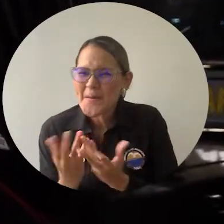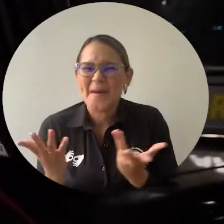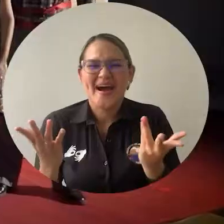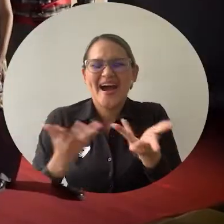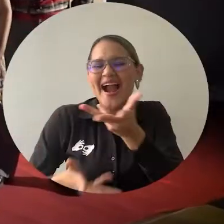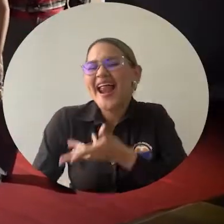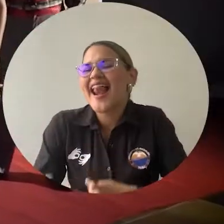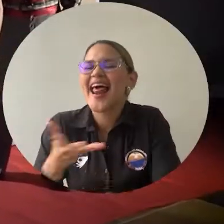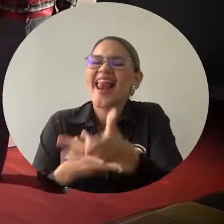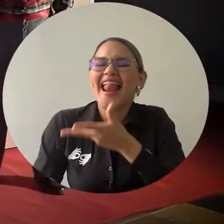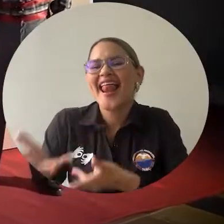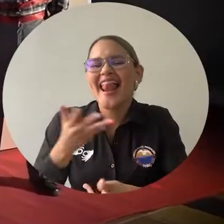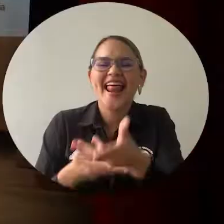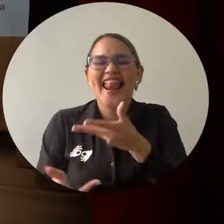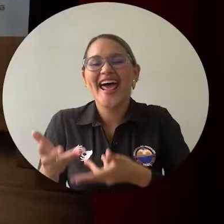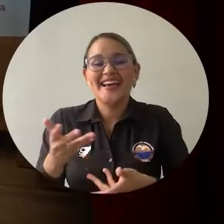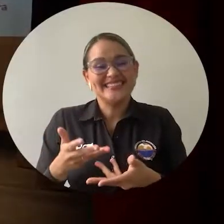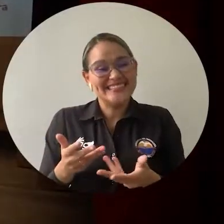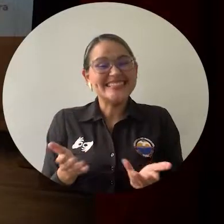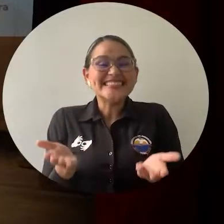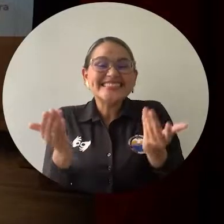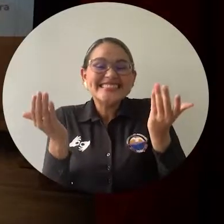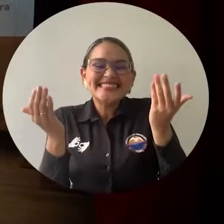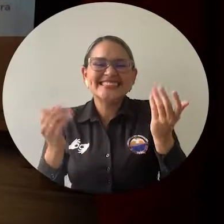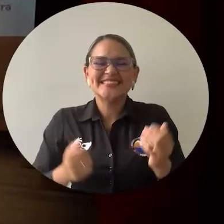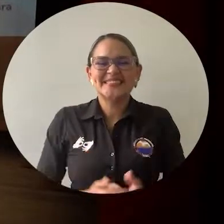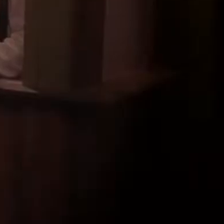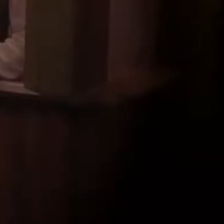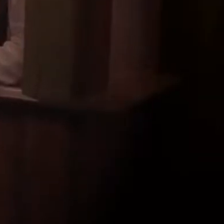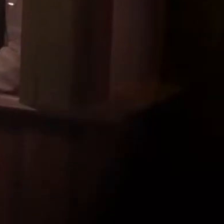para resaltar el ejercicio docente.